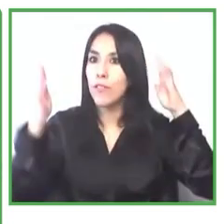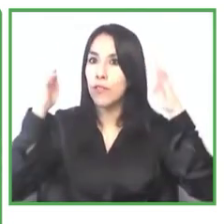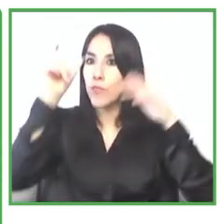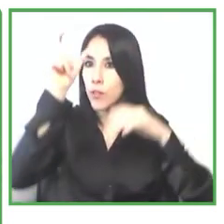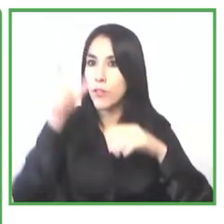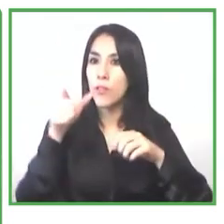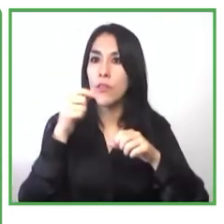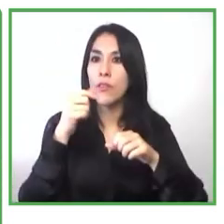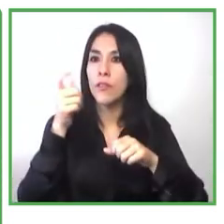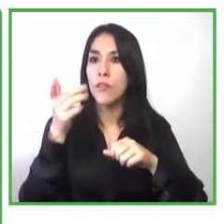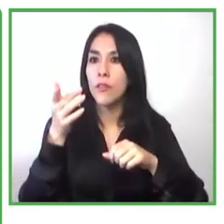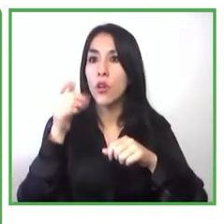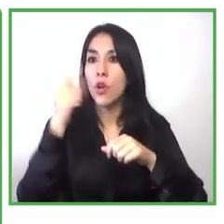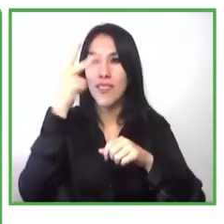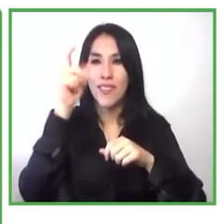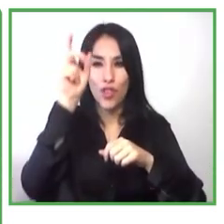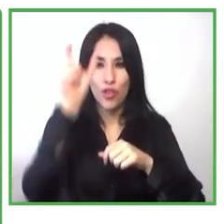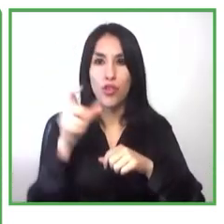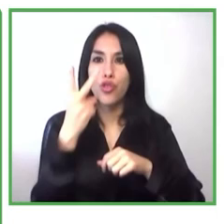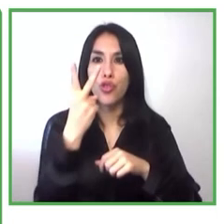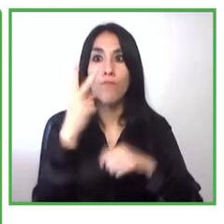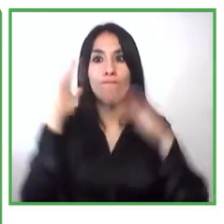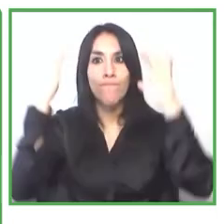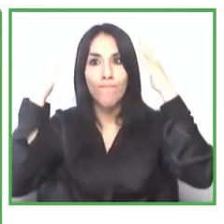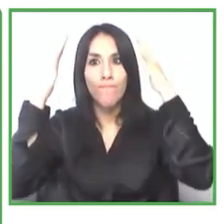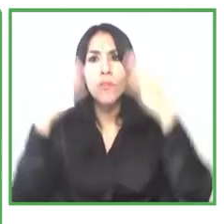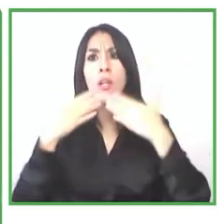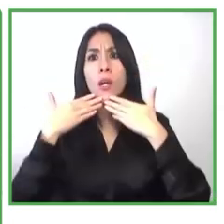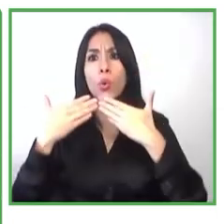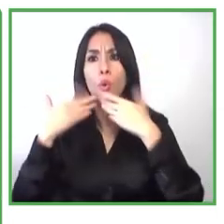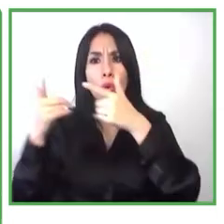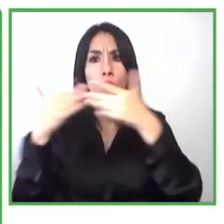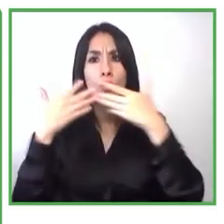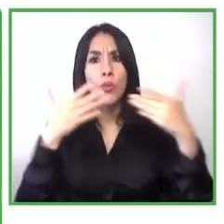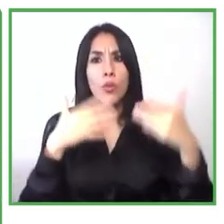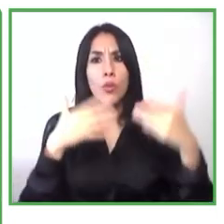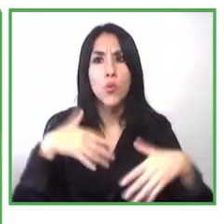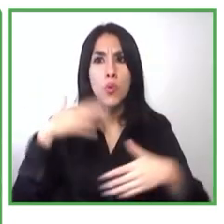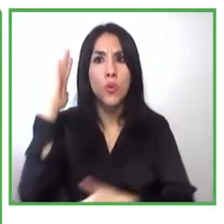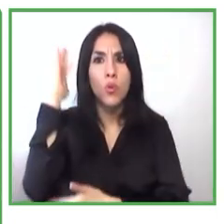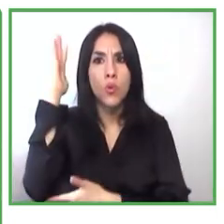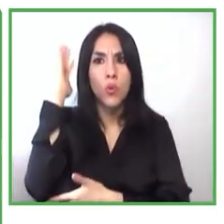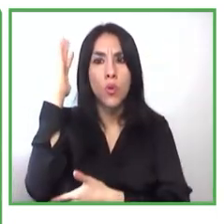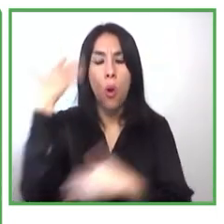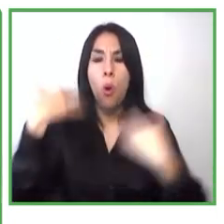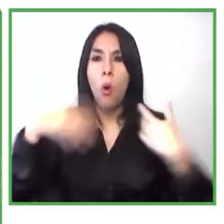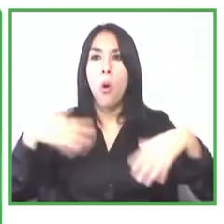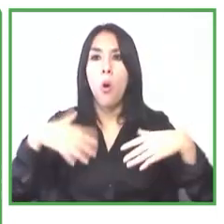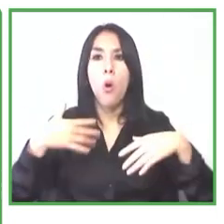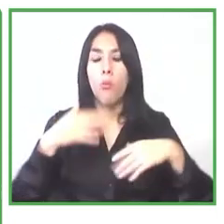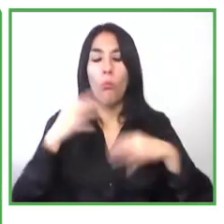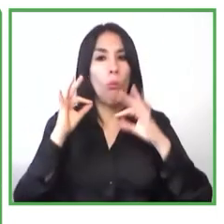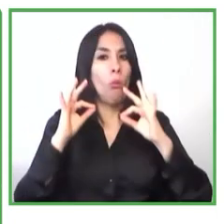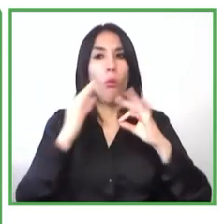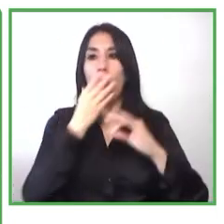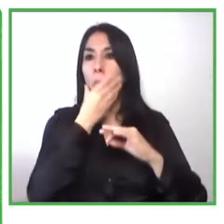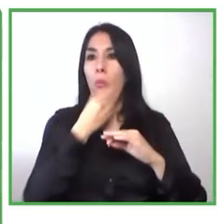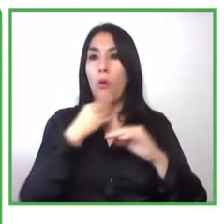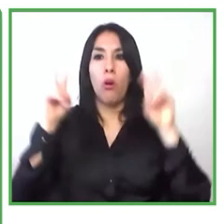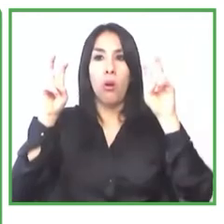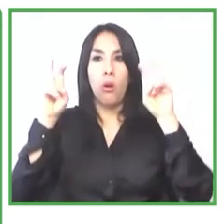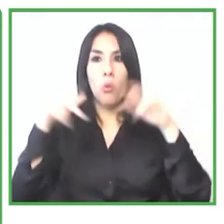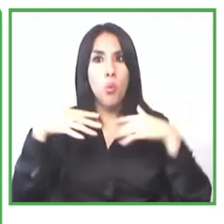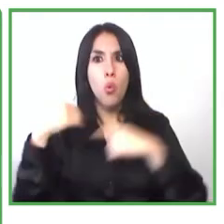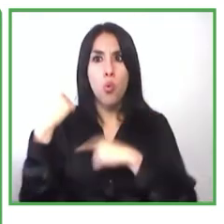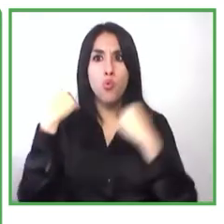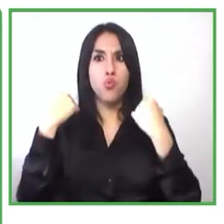tremendo impacto para potenciar la inclusión de las personas de discapacidad en el ámbito del trabajo bueno hoy día